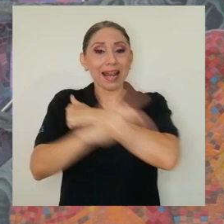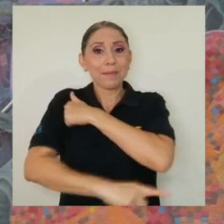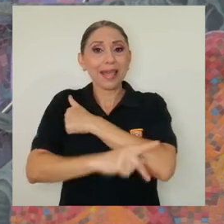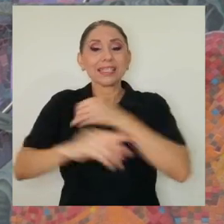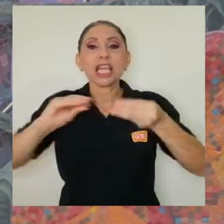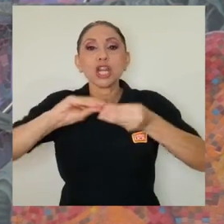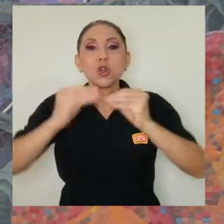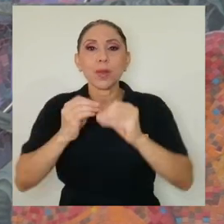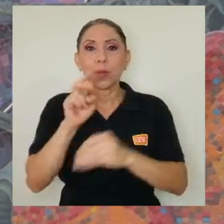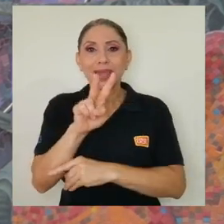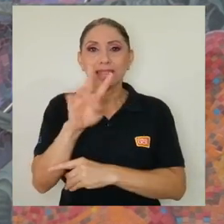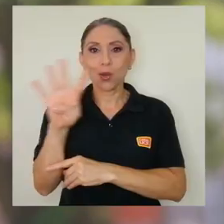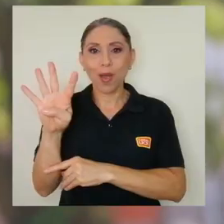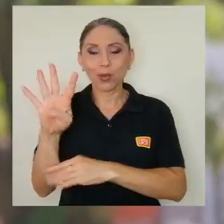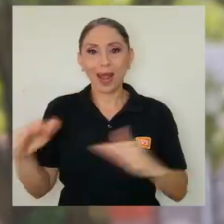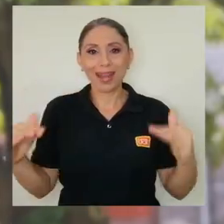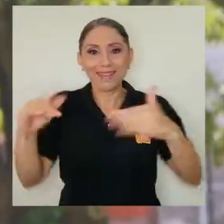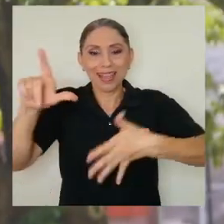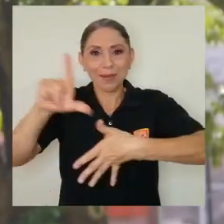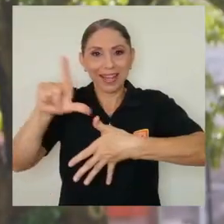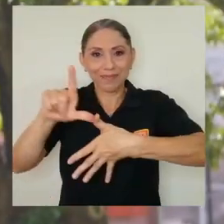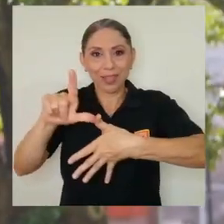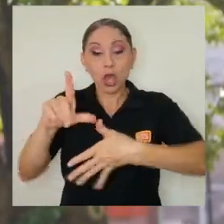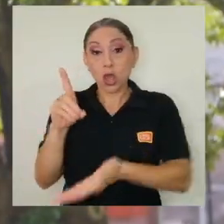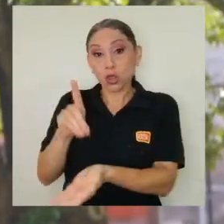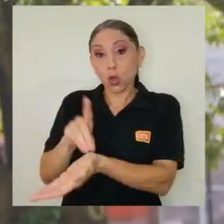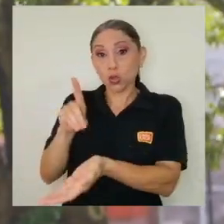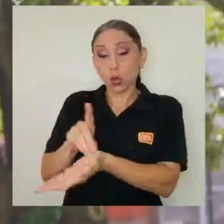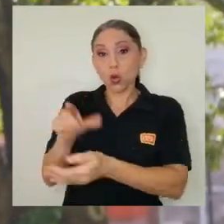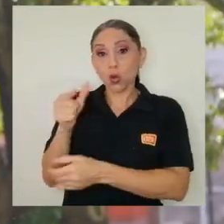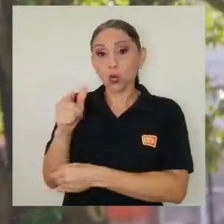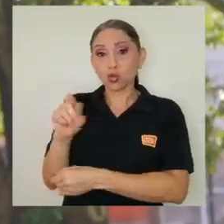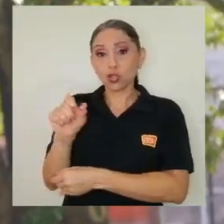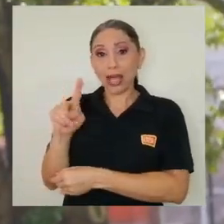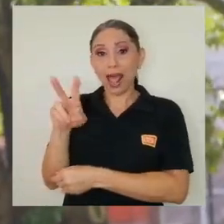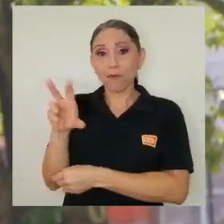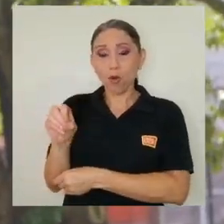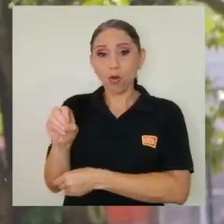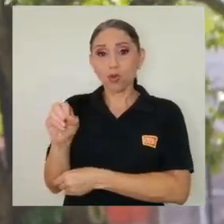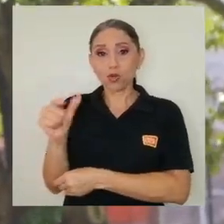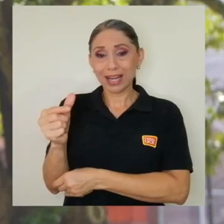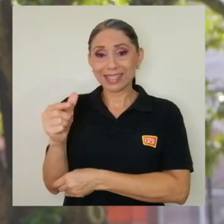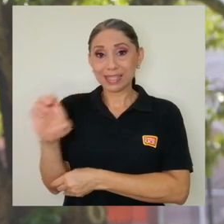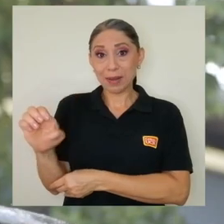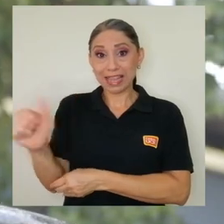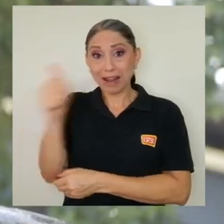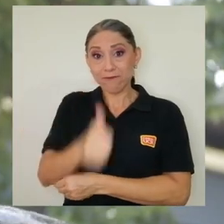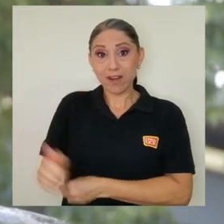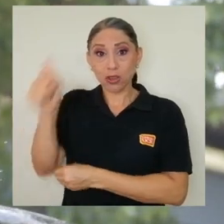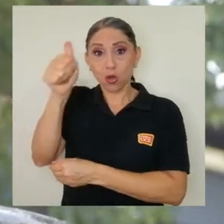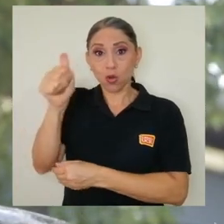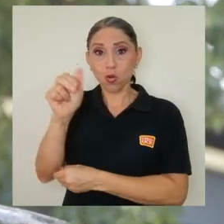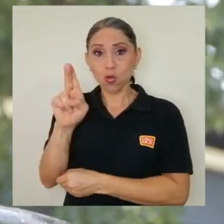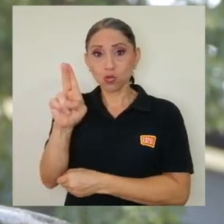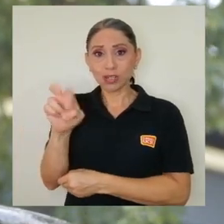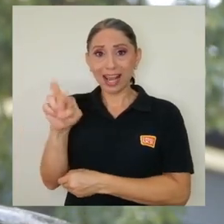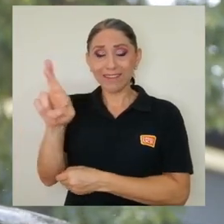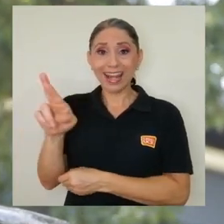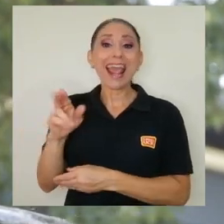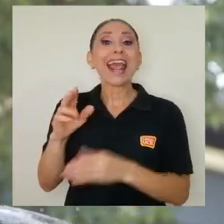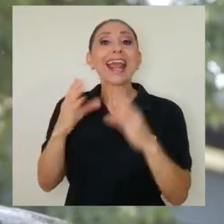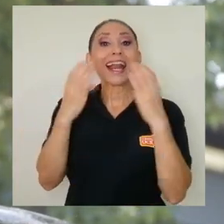24 en América Latina. Según declaró el doctor Gustavo Gutiérrez Espeleta, rector de la UCR, la clasificación